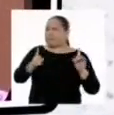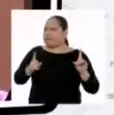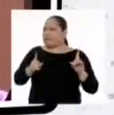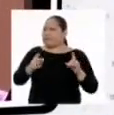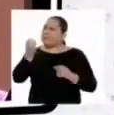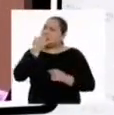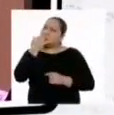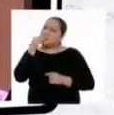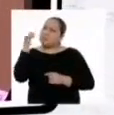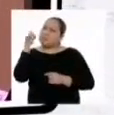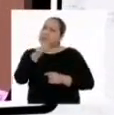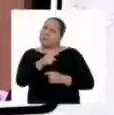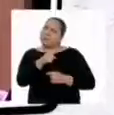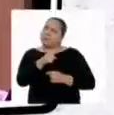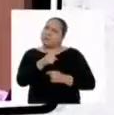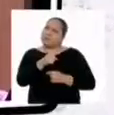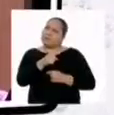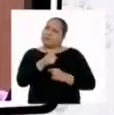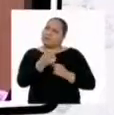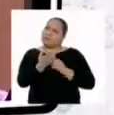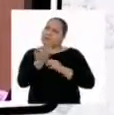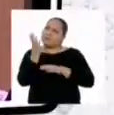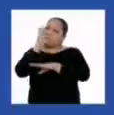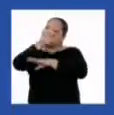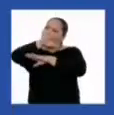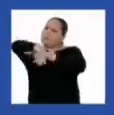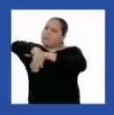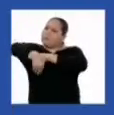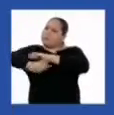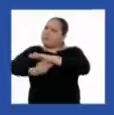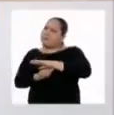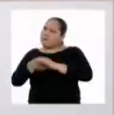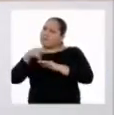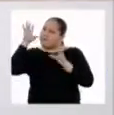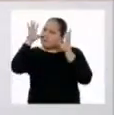¿qué pasa con ellas durante toda la noche?